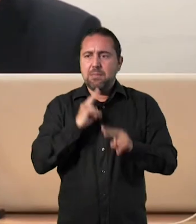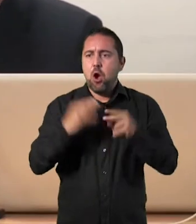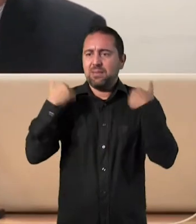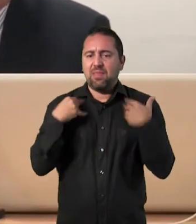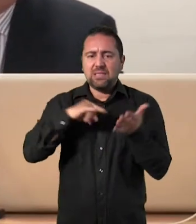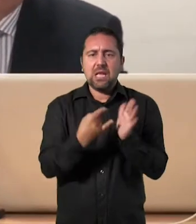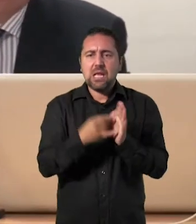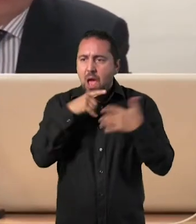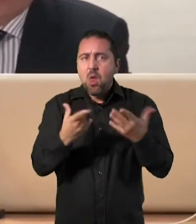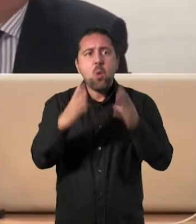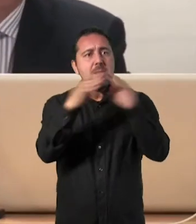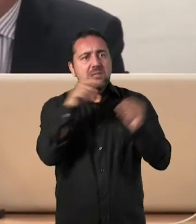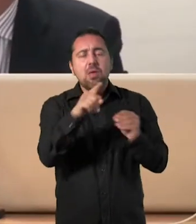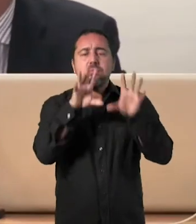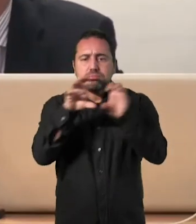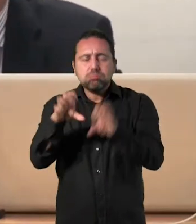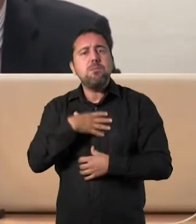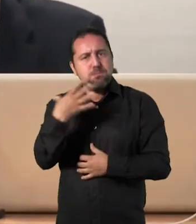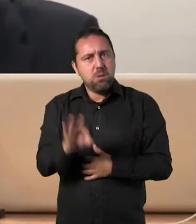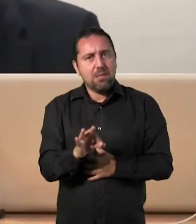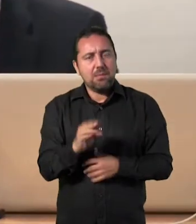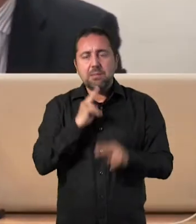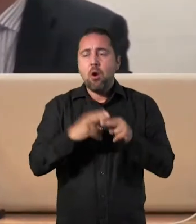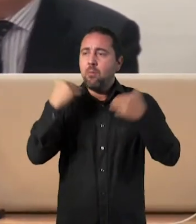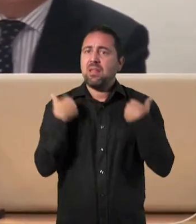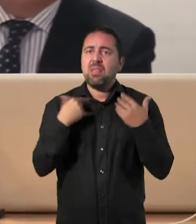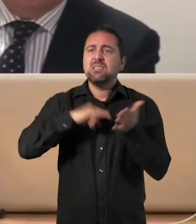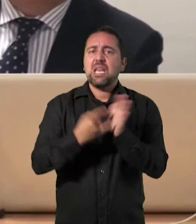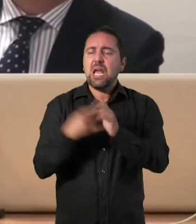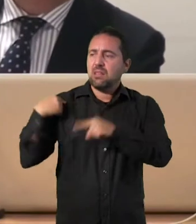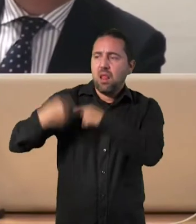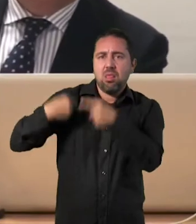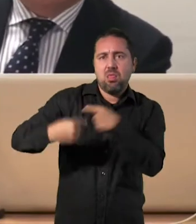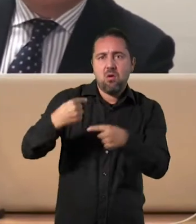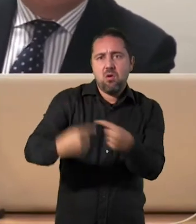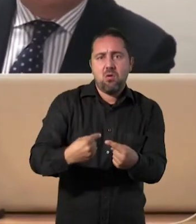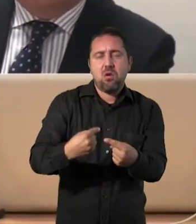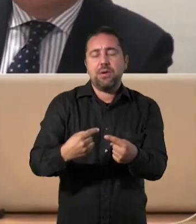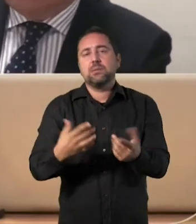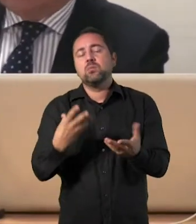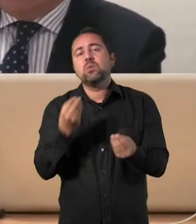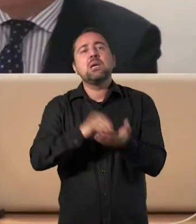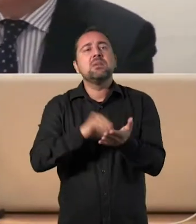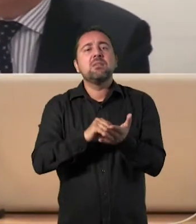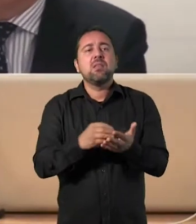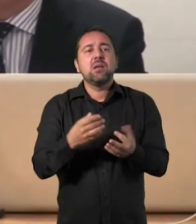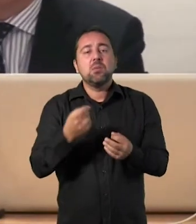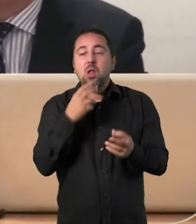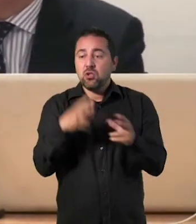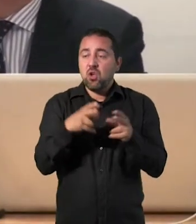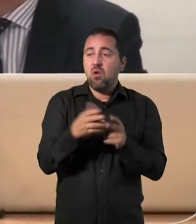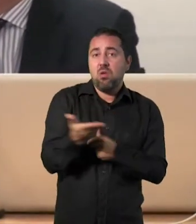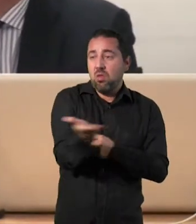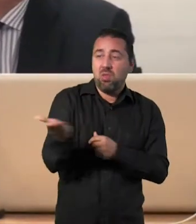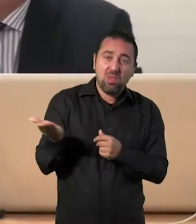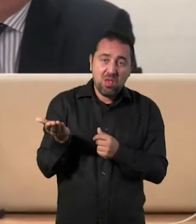Y sobre todo las competencias técnicas tradicionales. Muchas veces un tanto alejadas de lo que la sociedad necesita.